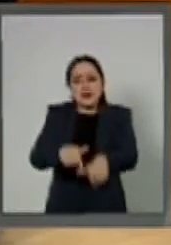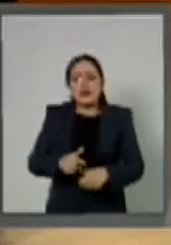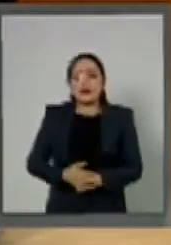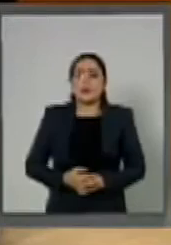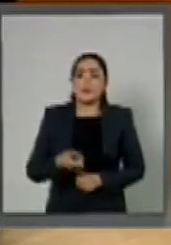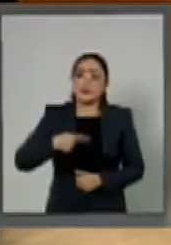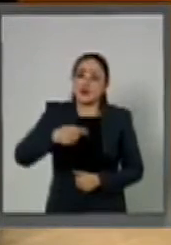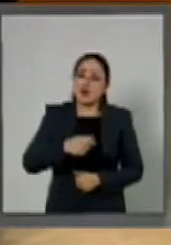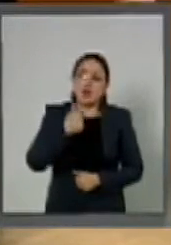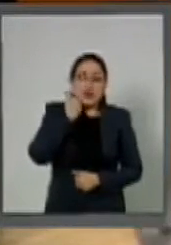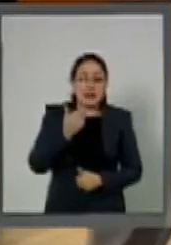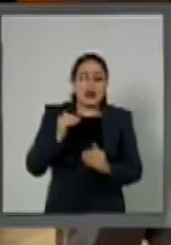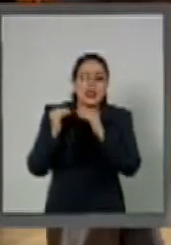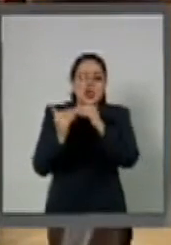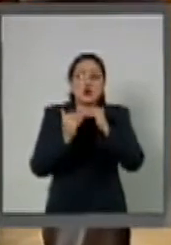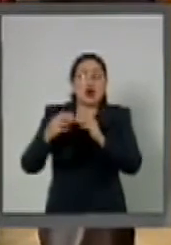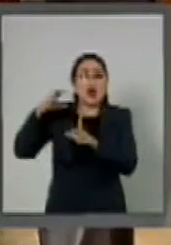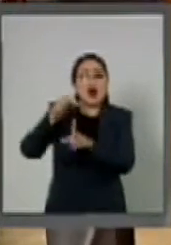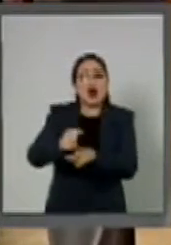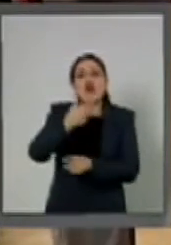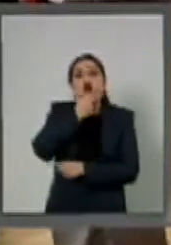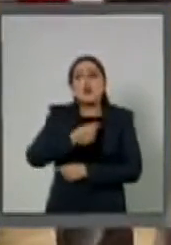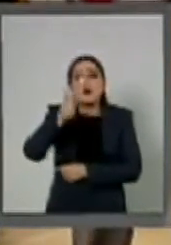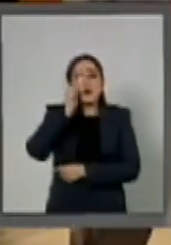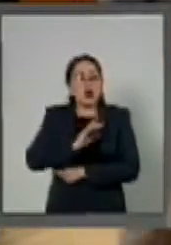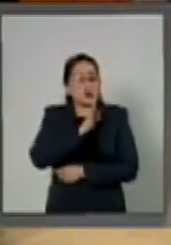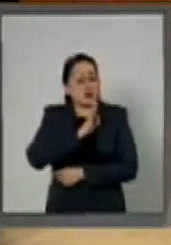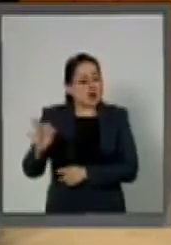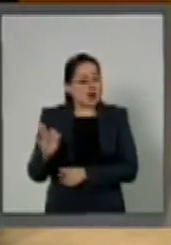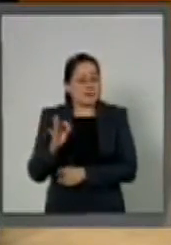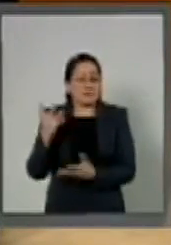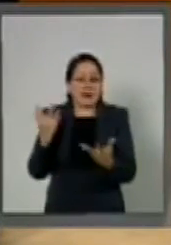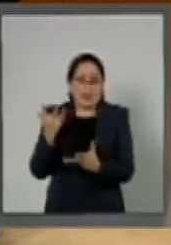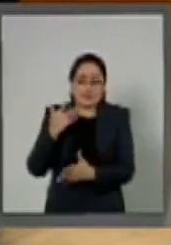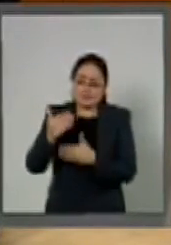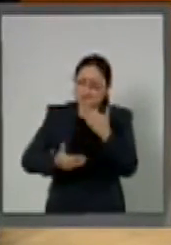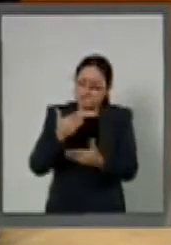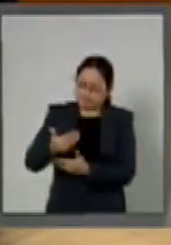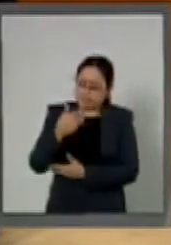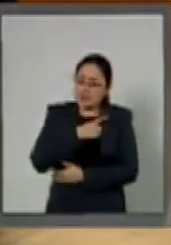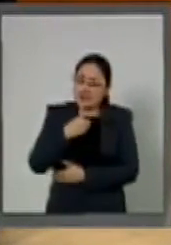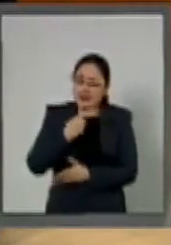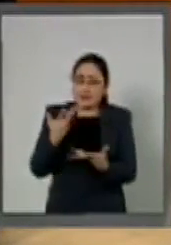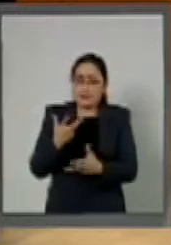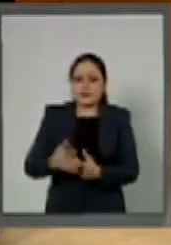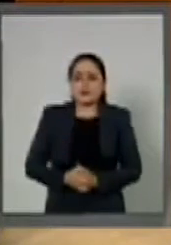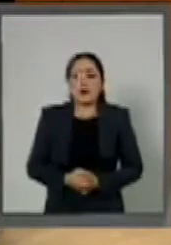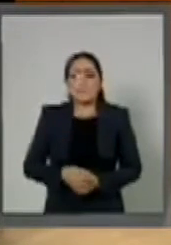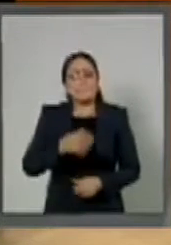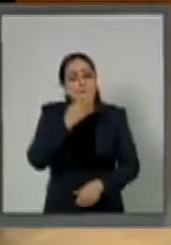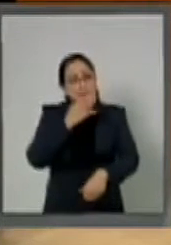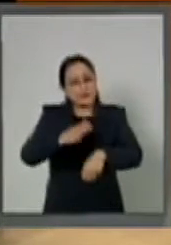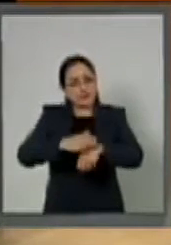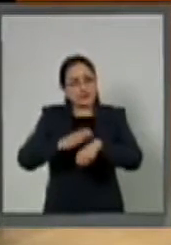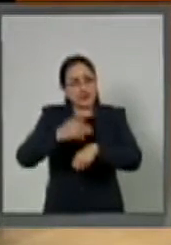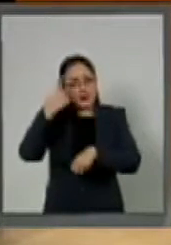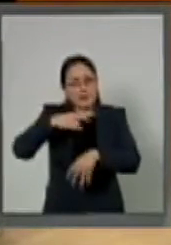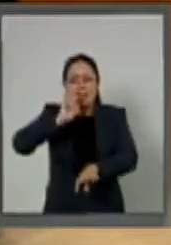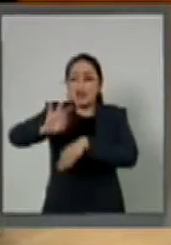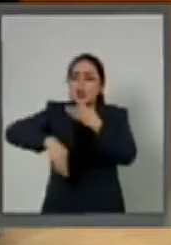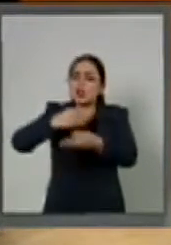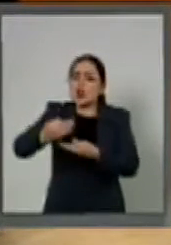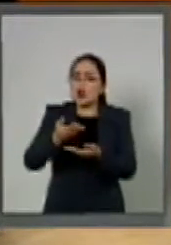hacia donde la paridad entre hombres y mujeres tiene que existir. La invitación está abierta